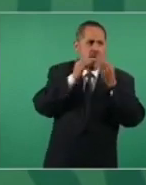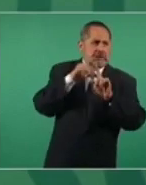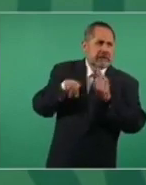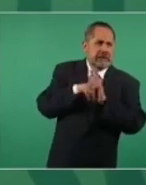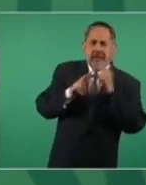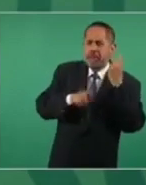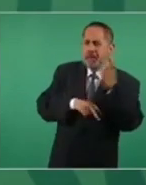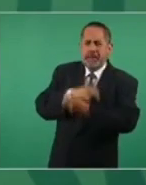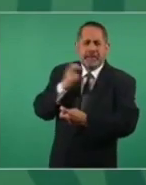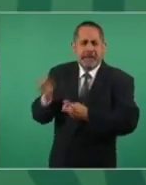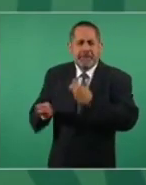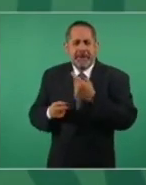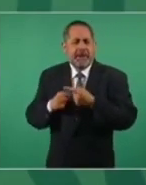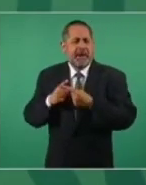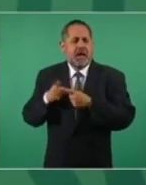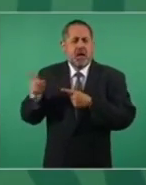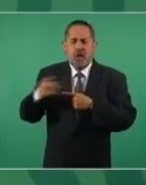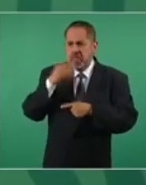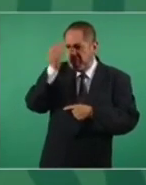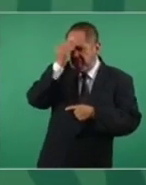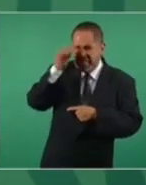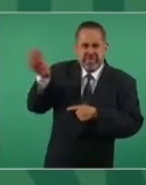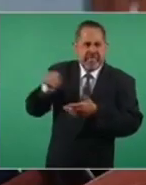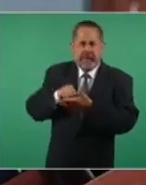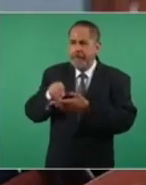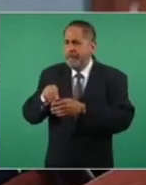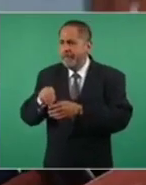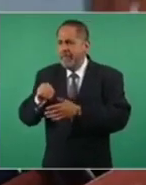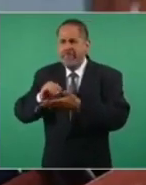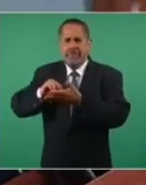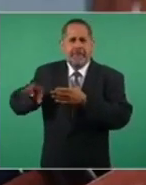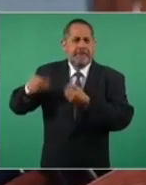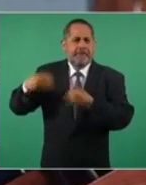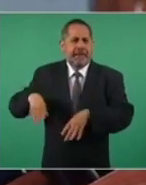abrió la puerta a un sangriento golpe de Estado o sea